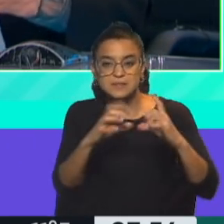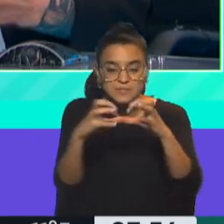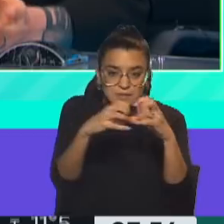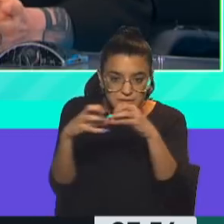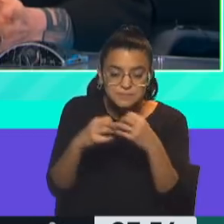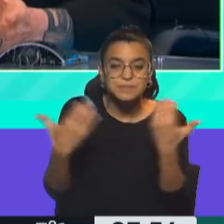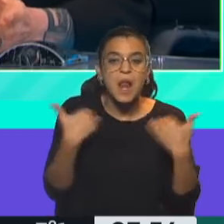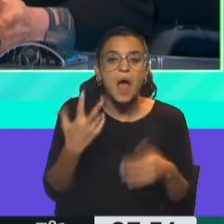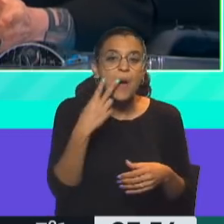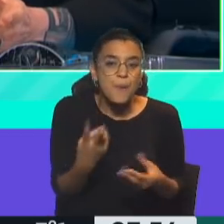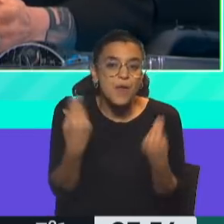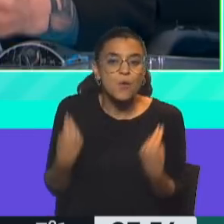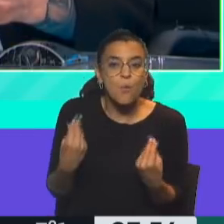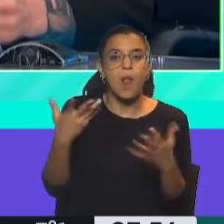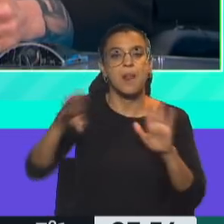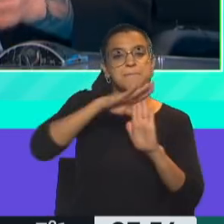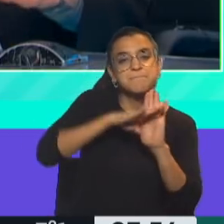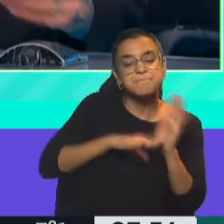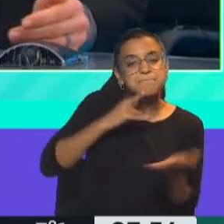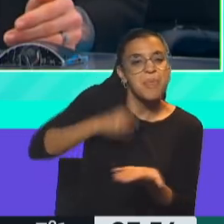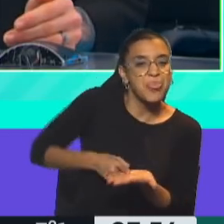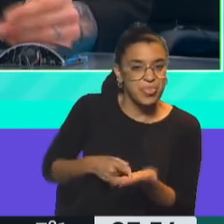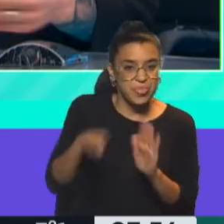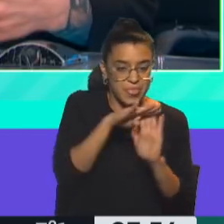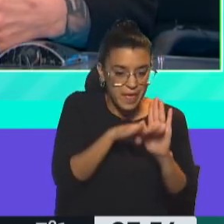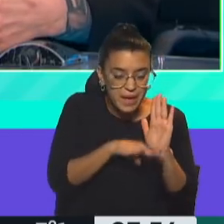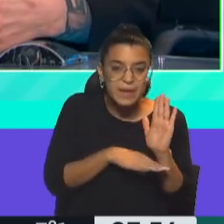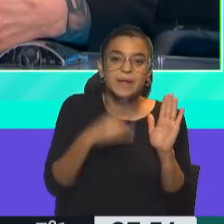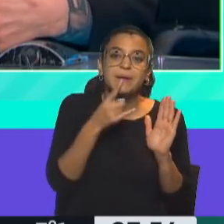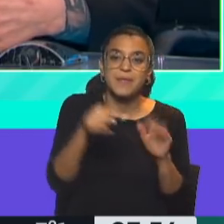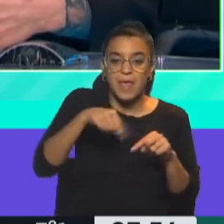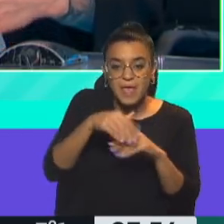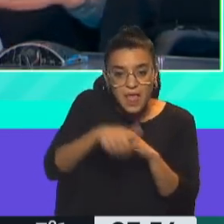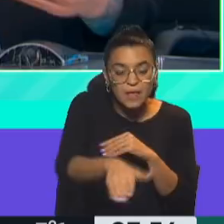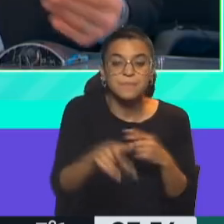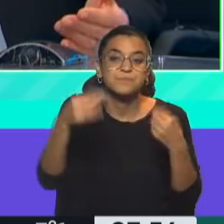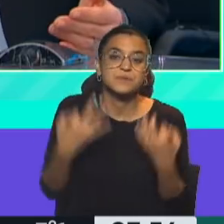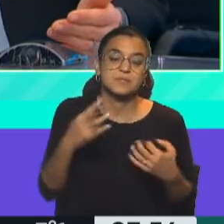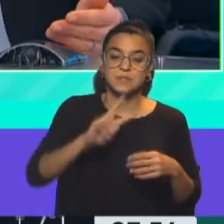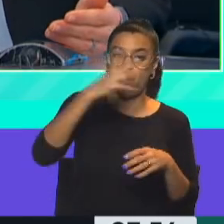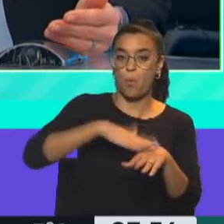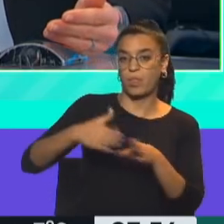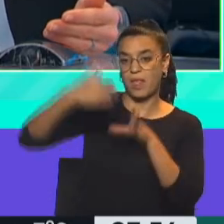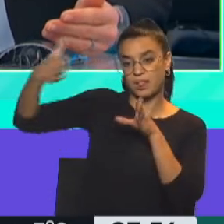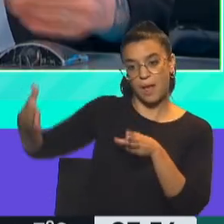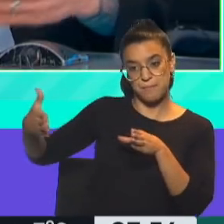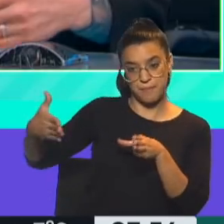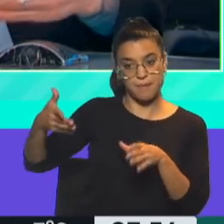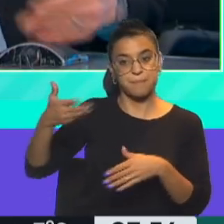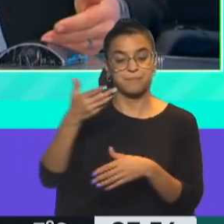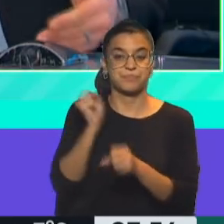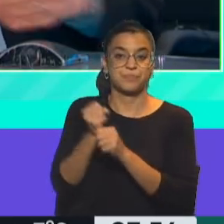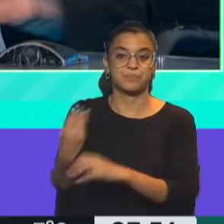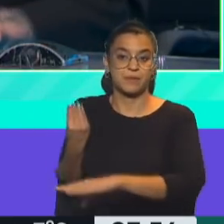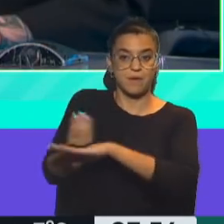para ver cuáles son las medidas que debe tomar el gobierno de aquí en adelante. Estamos hablando ya de esta segunda etapa de la gestión del